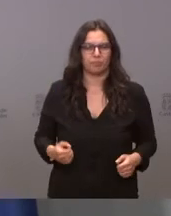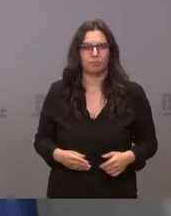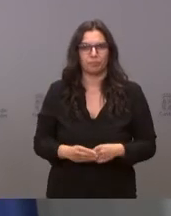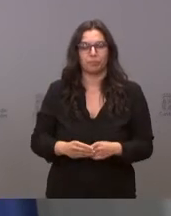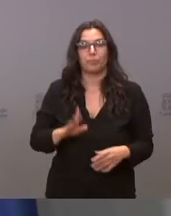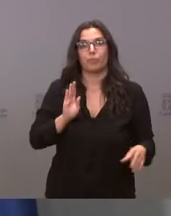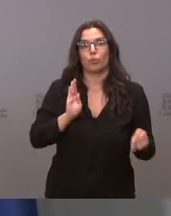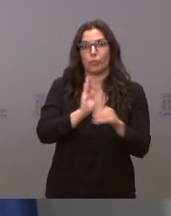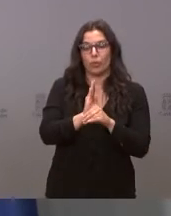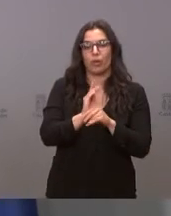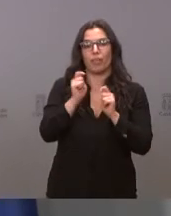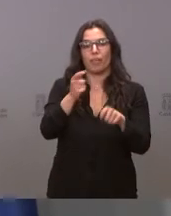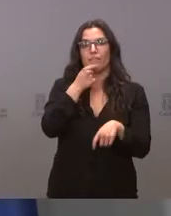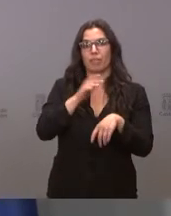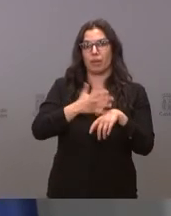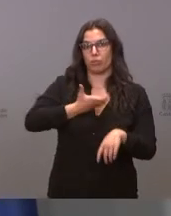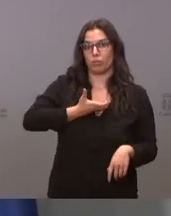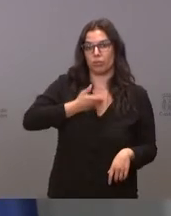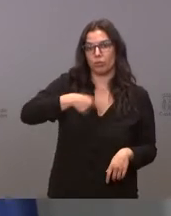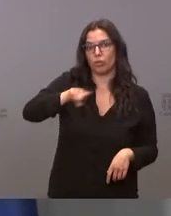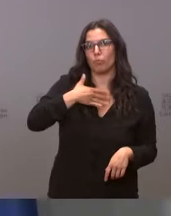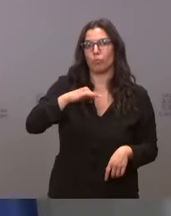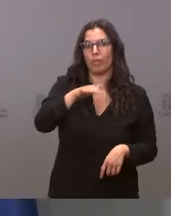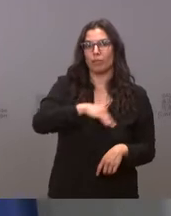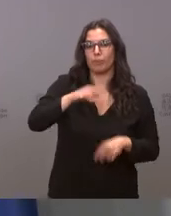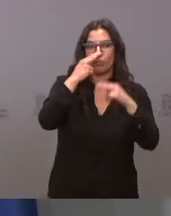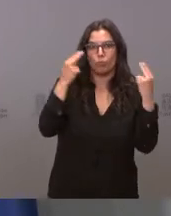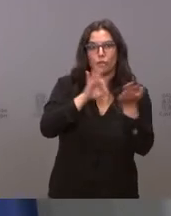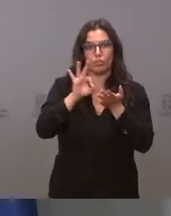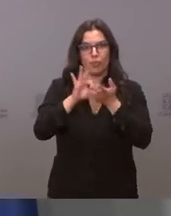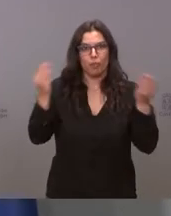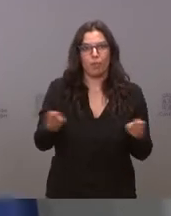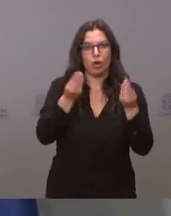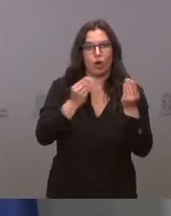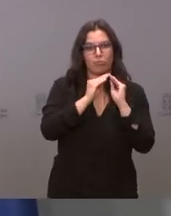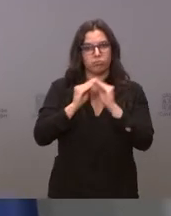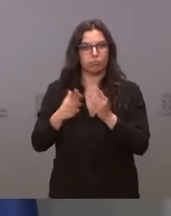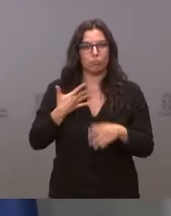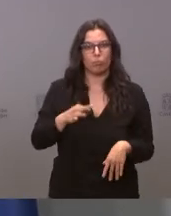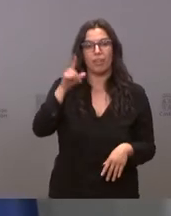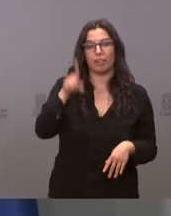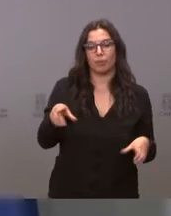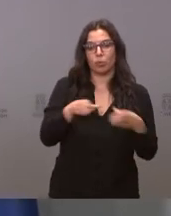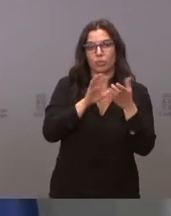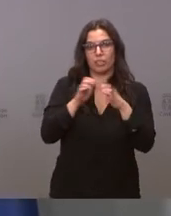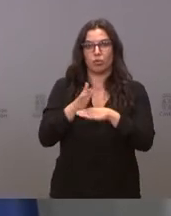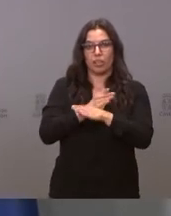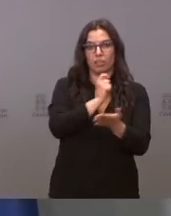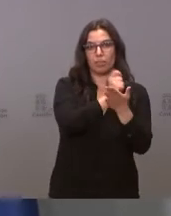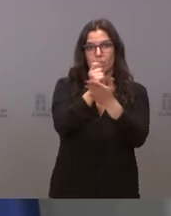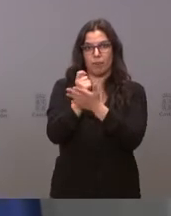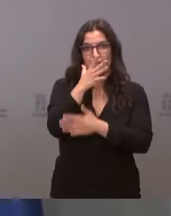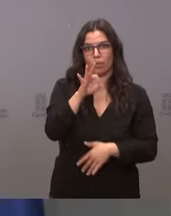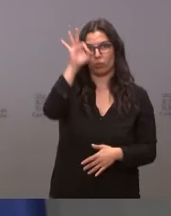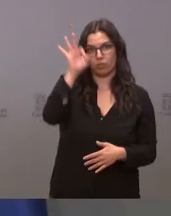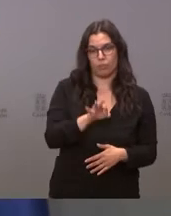subvenciones permiten a las entidades locales mejorar sus espacios públicos y servicios y la Junta va a anticipar el 50